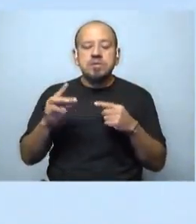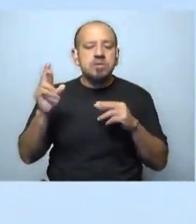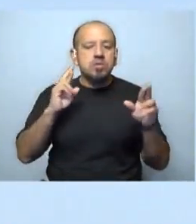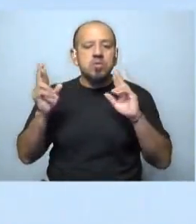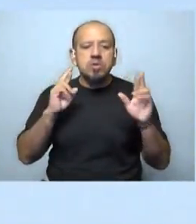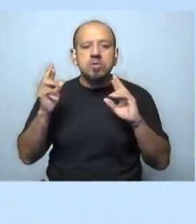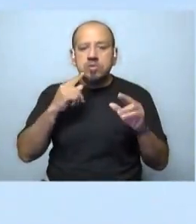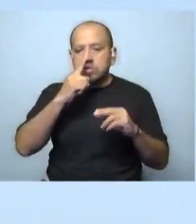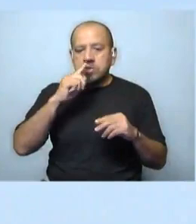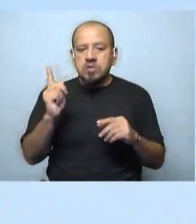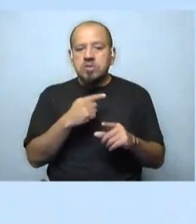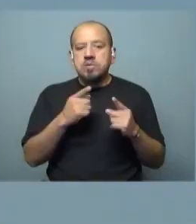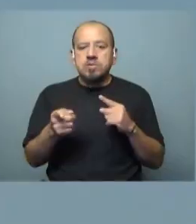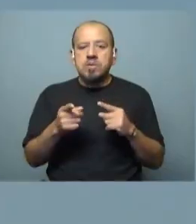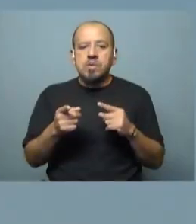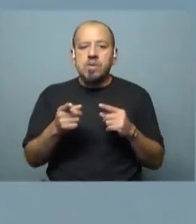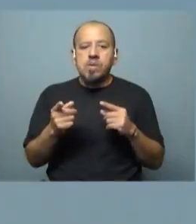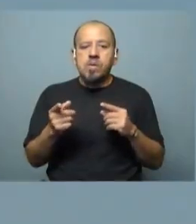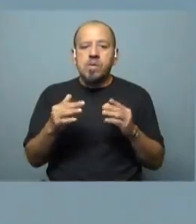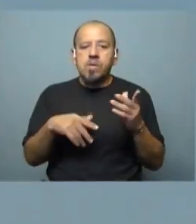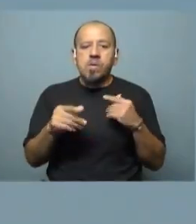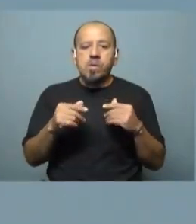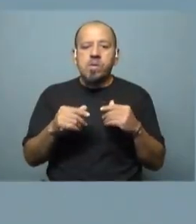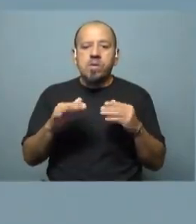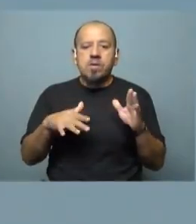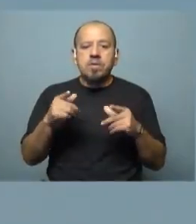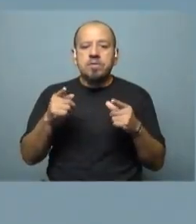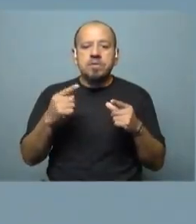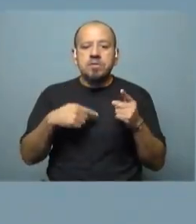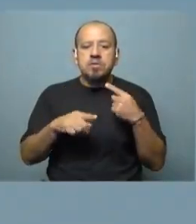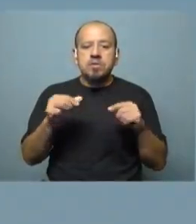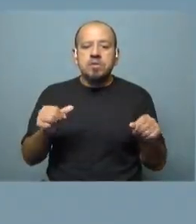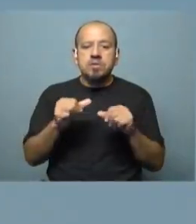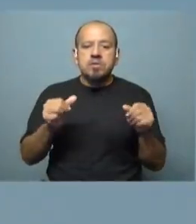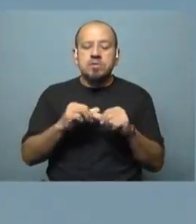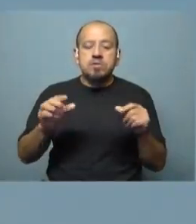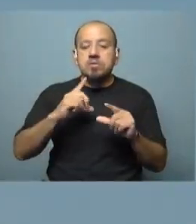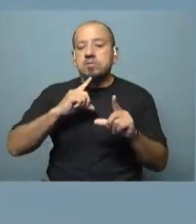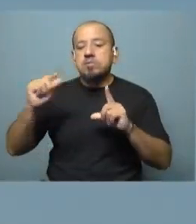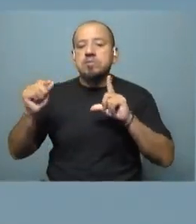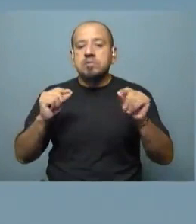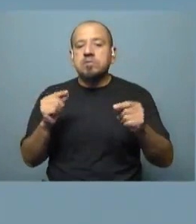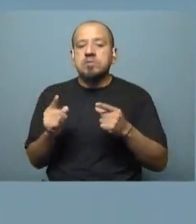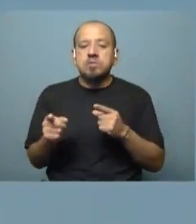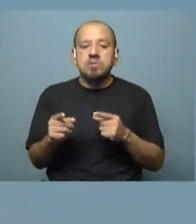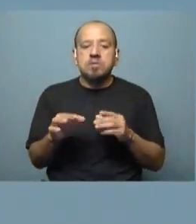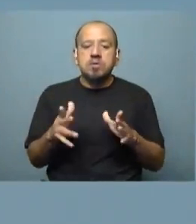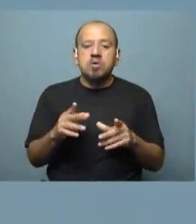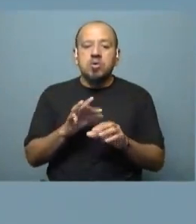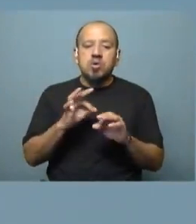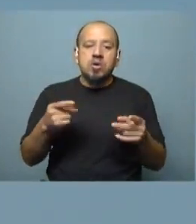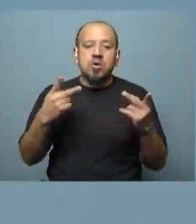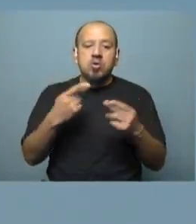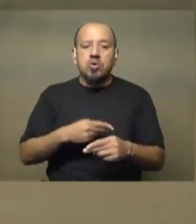la velocidad. Eso asusta a las aves que genera que se huelen o también que paren de alimentarse.